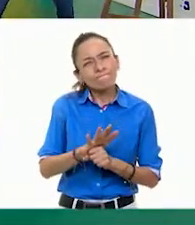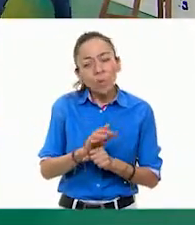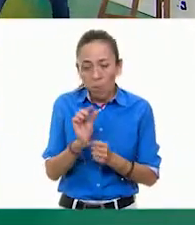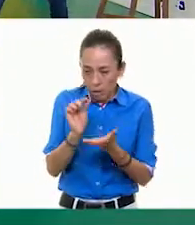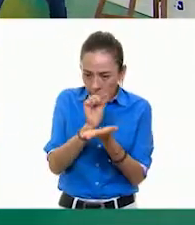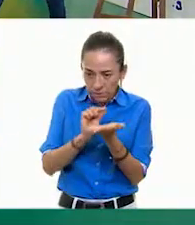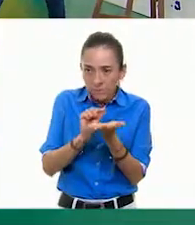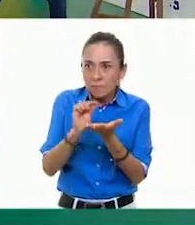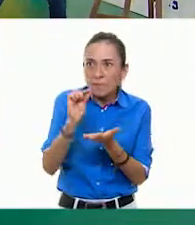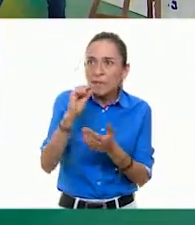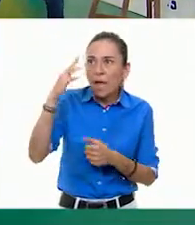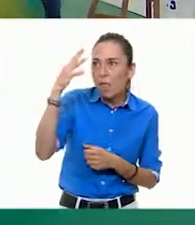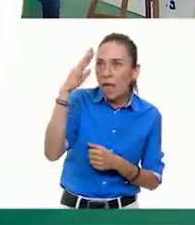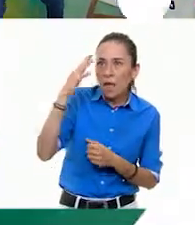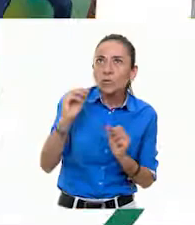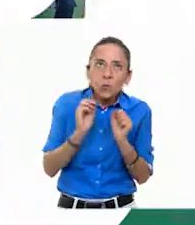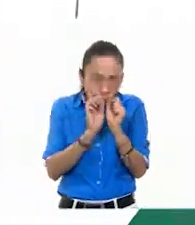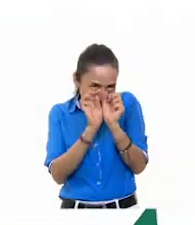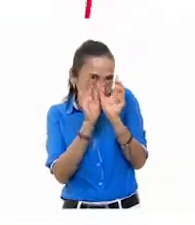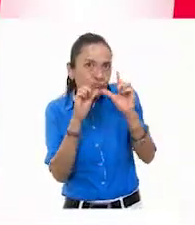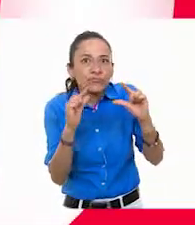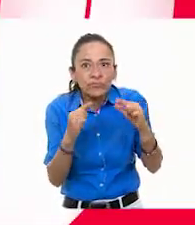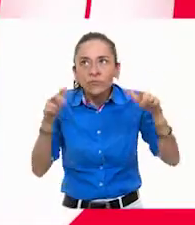Yo como un venado.